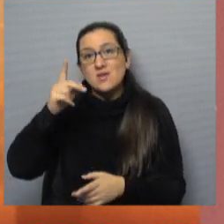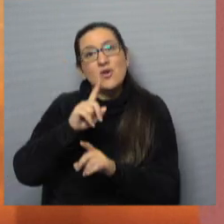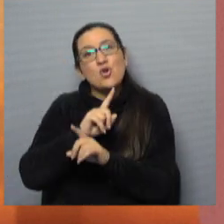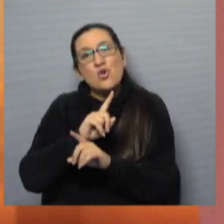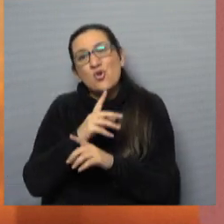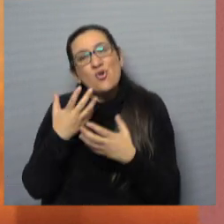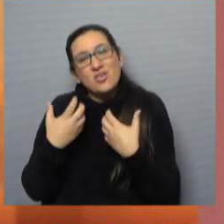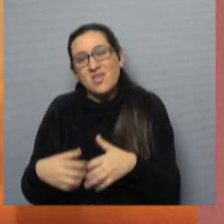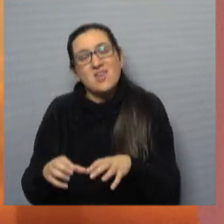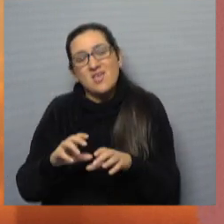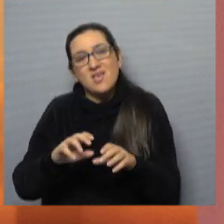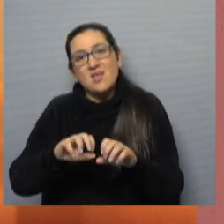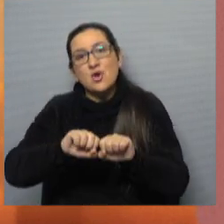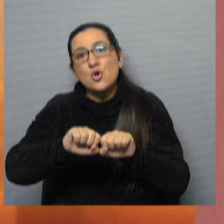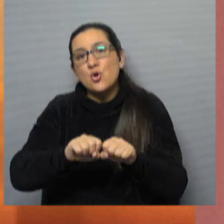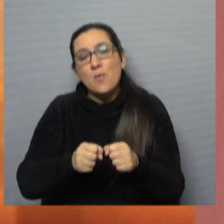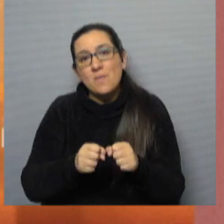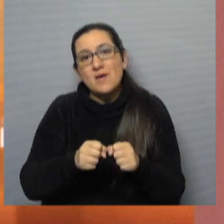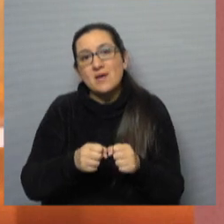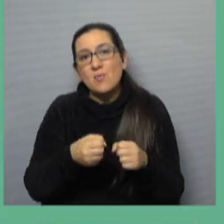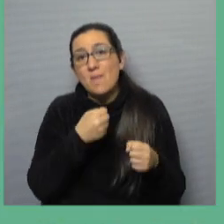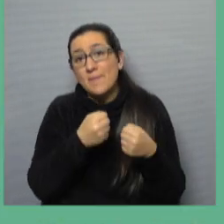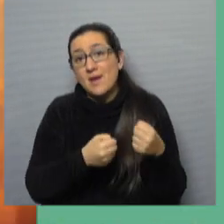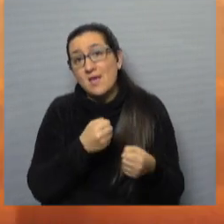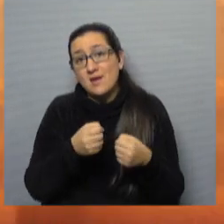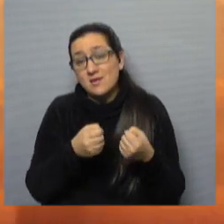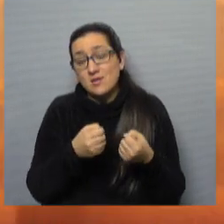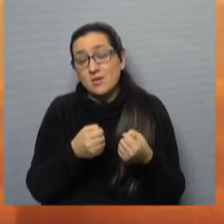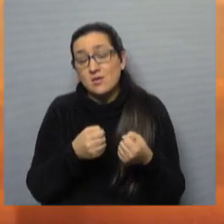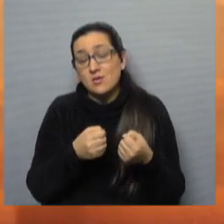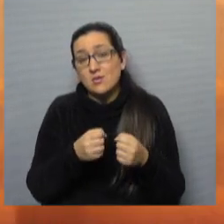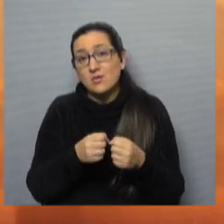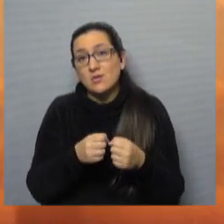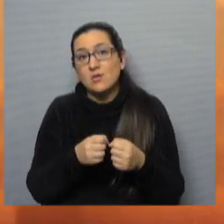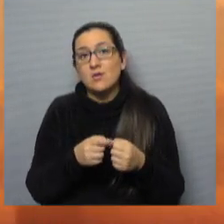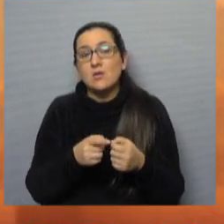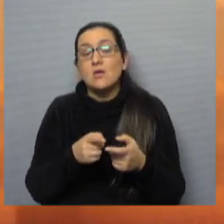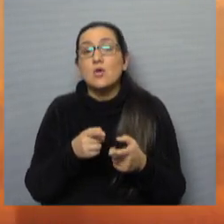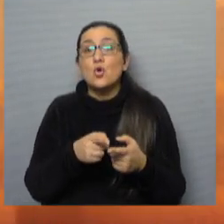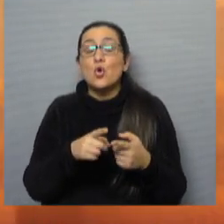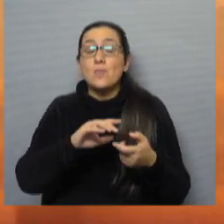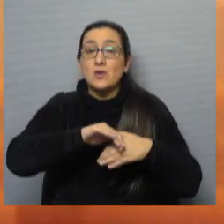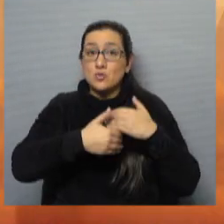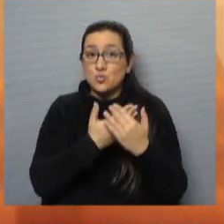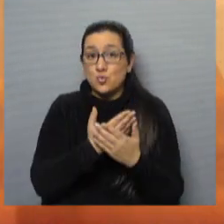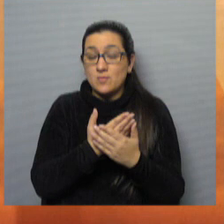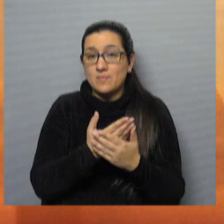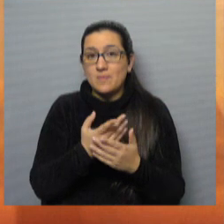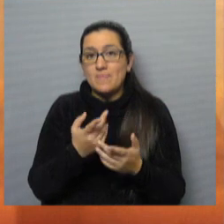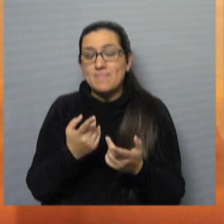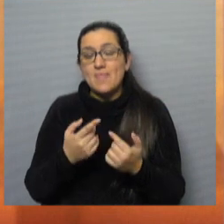Mercosur, el mayor problema radica no en Lula, sino en Bolsonaro. Bolsonaro